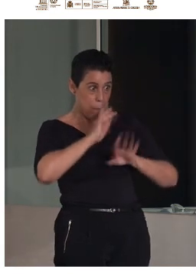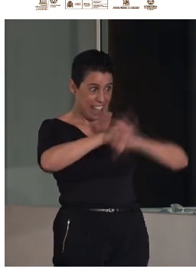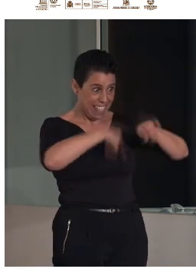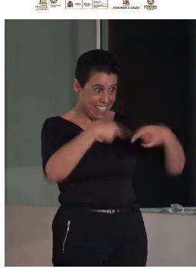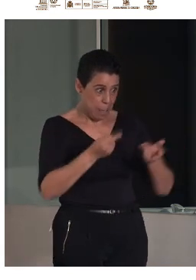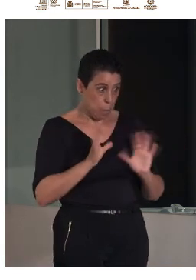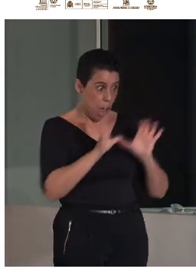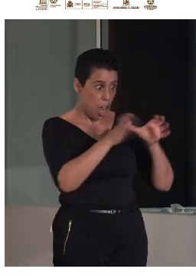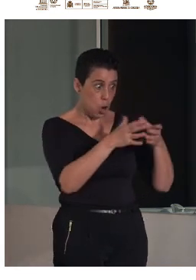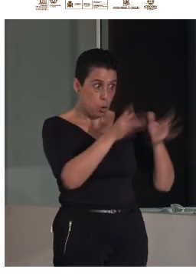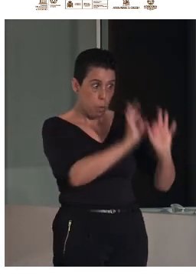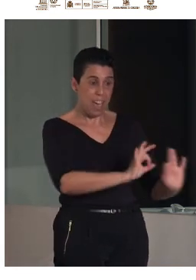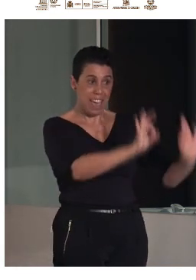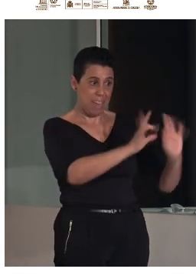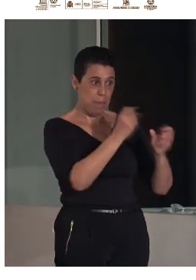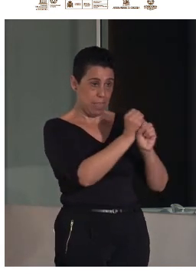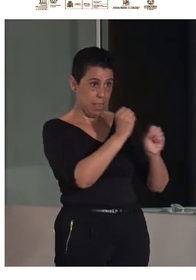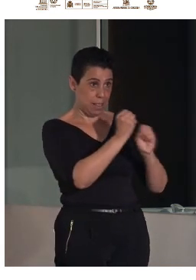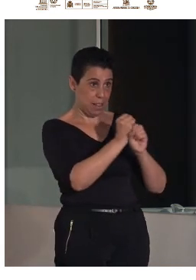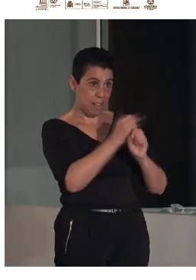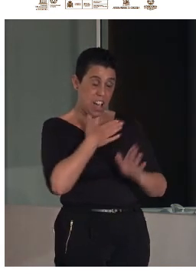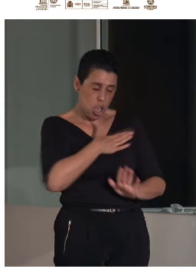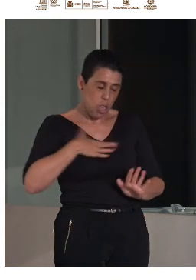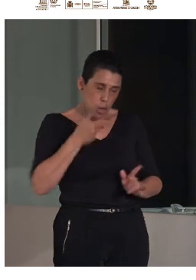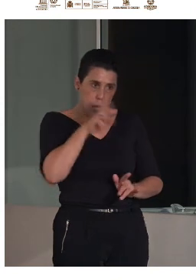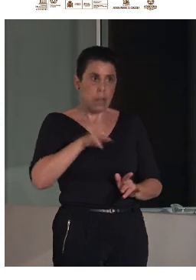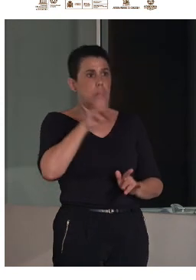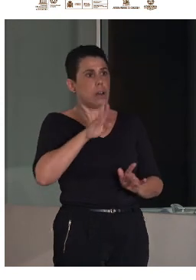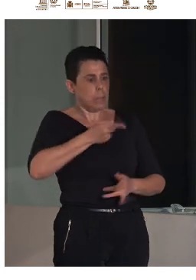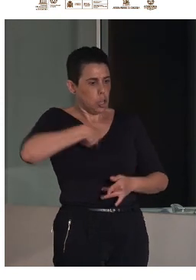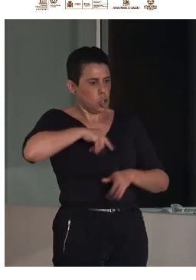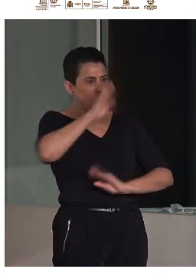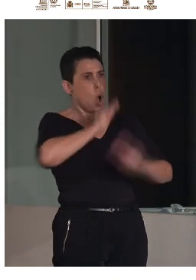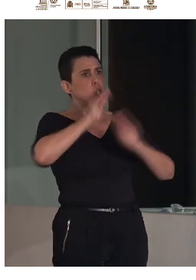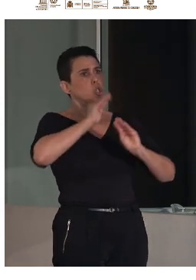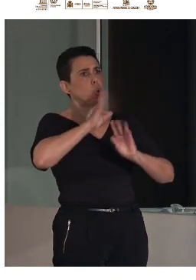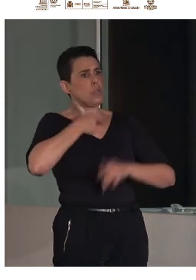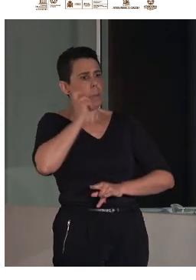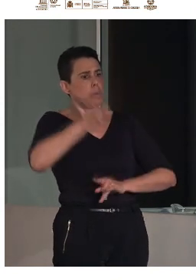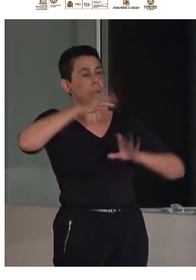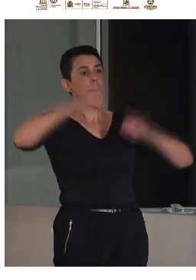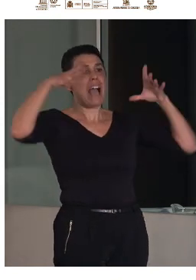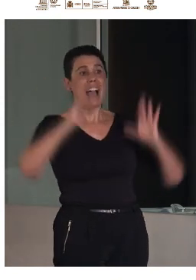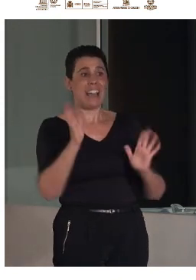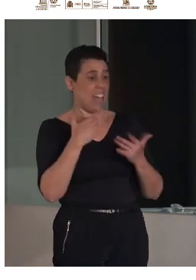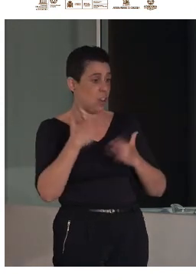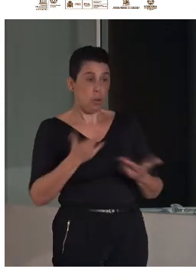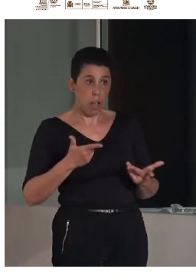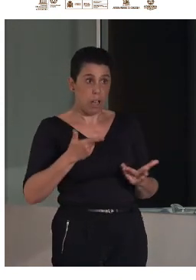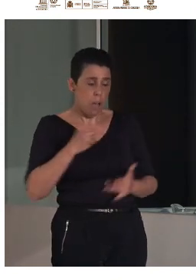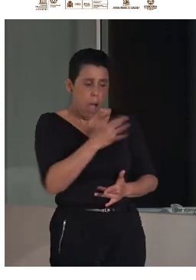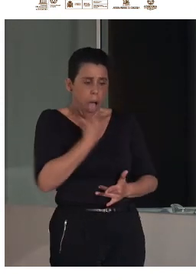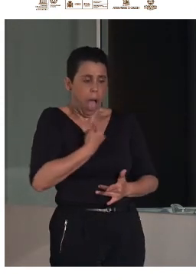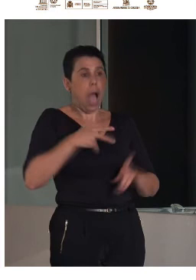determinados públicos y esto sí que quiero siempre subrayarlo nosotros no tenemos la llave y la solución mágica pero sí que tenemos herramientas que hemos comprobado que